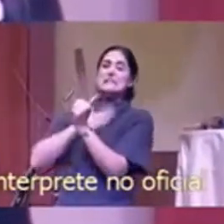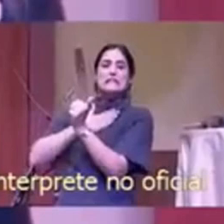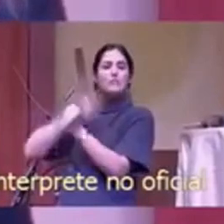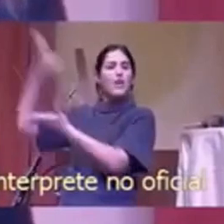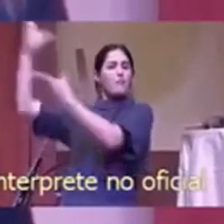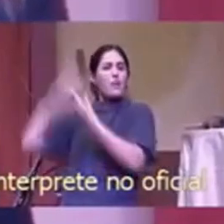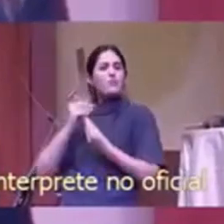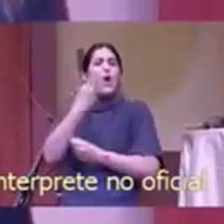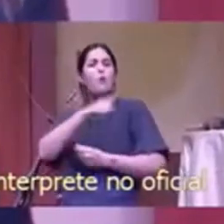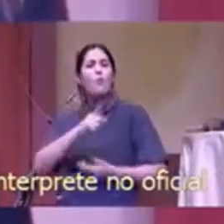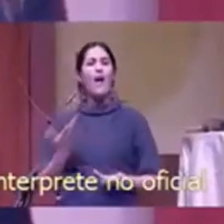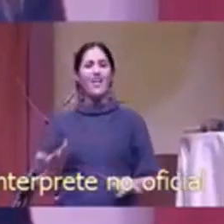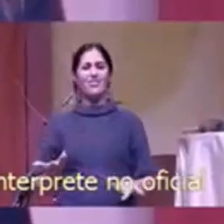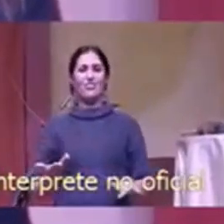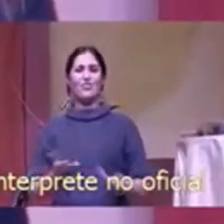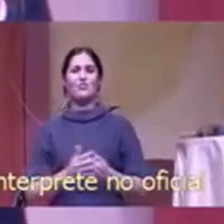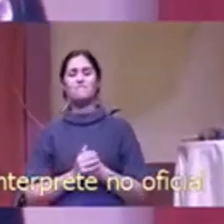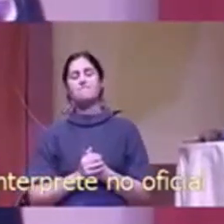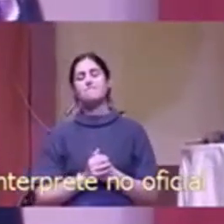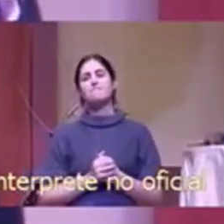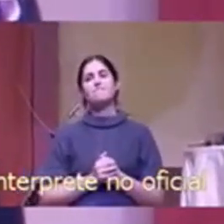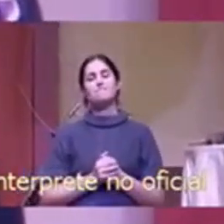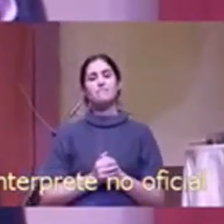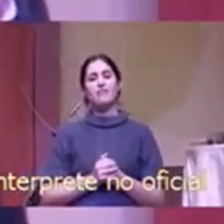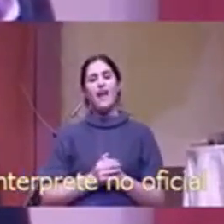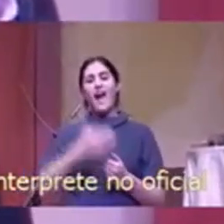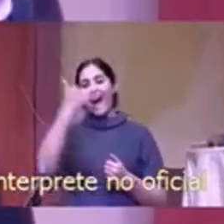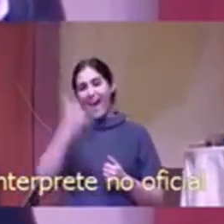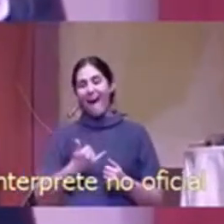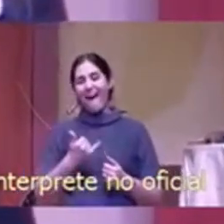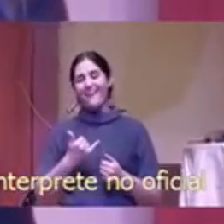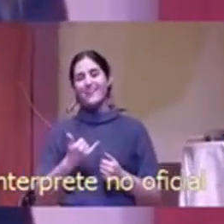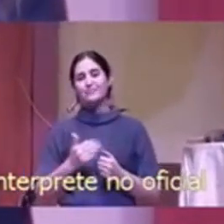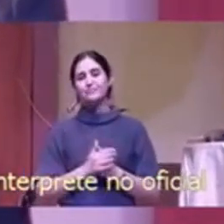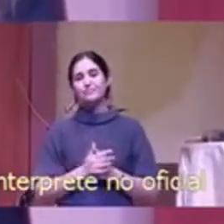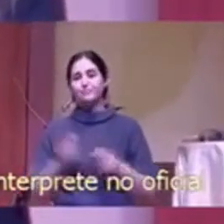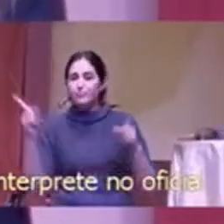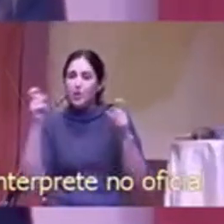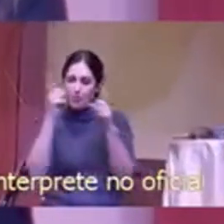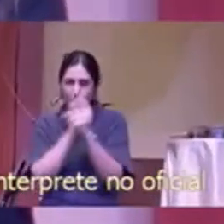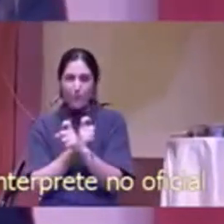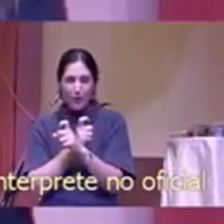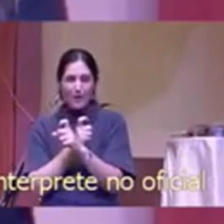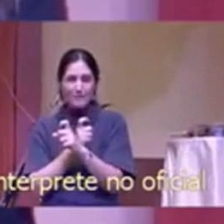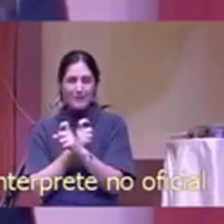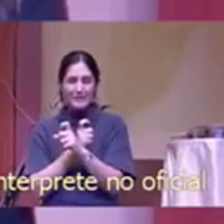cristianos hay una oscuridad en medio nuestro